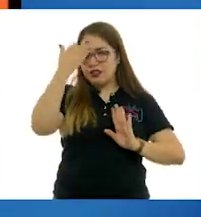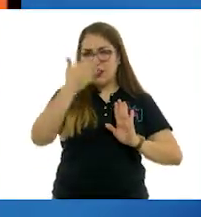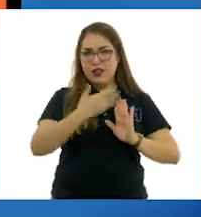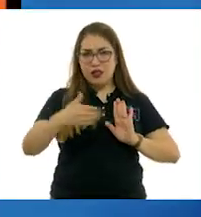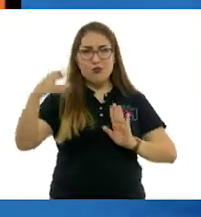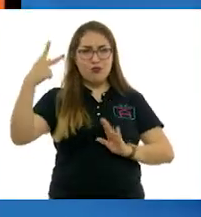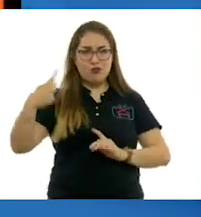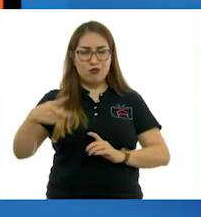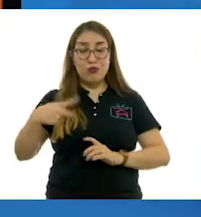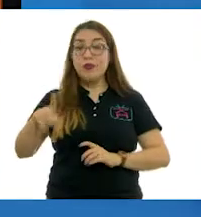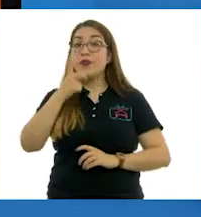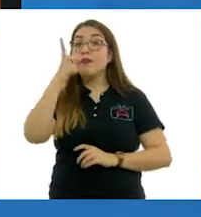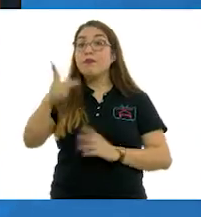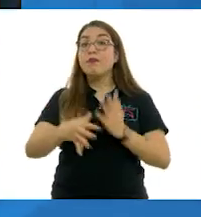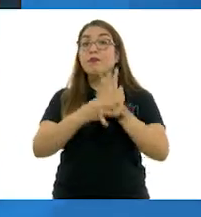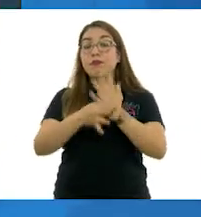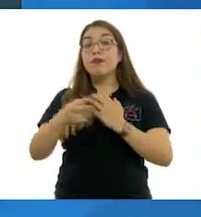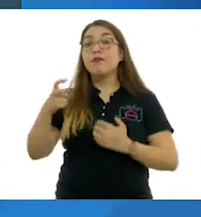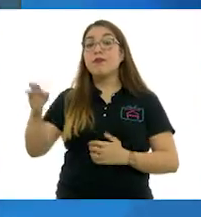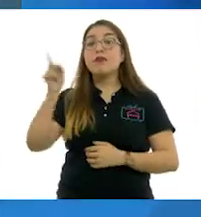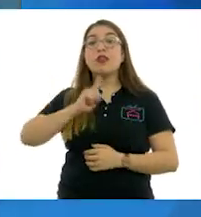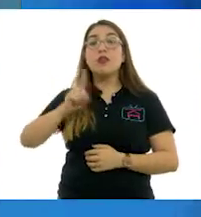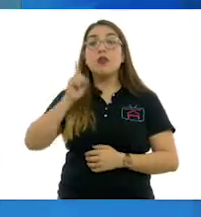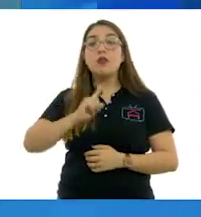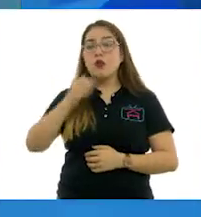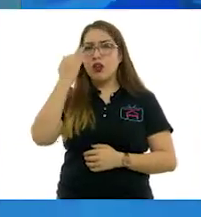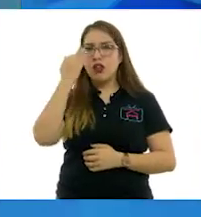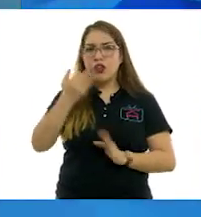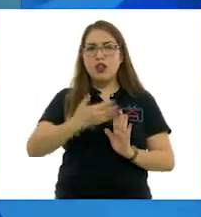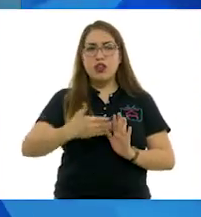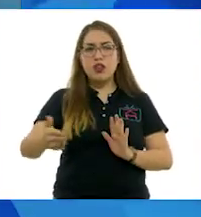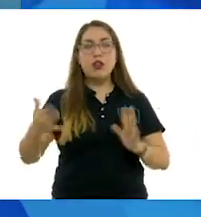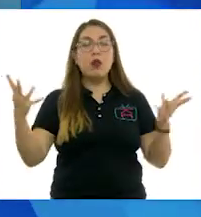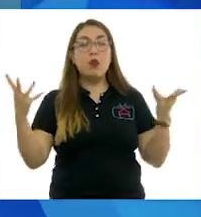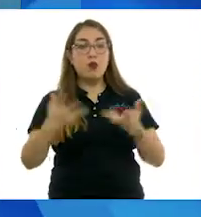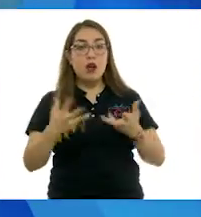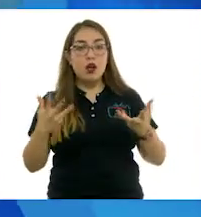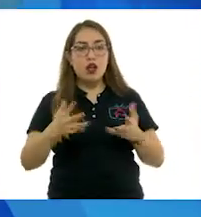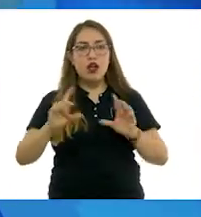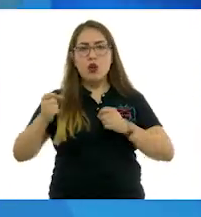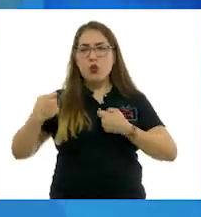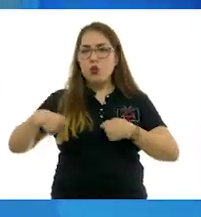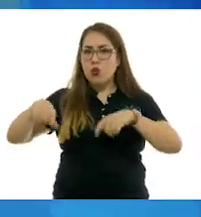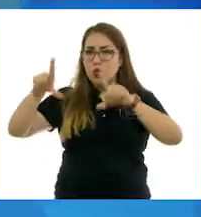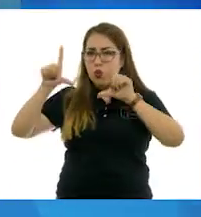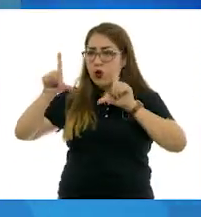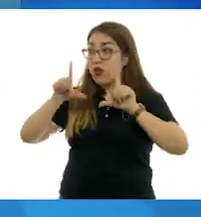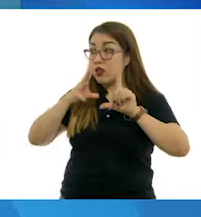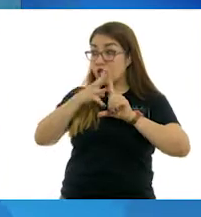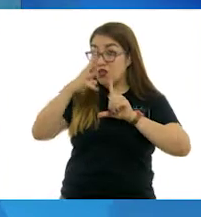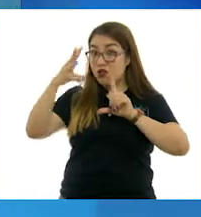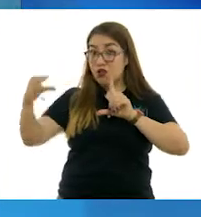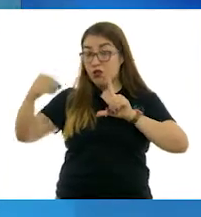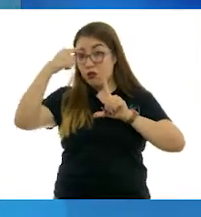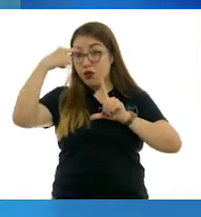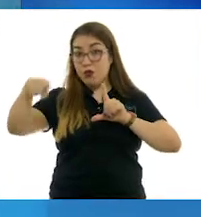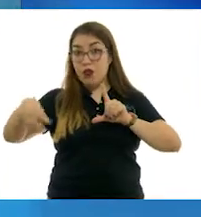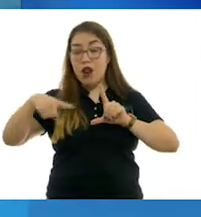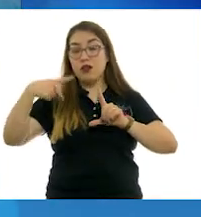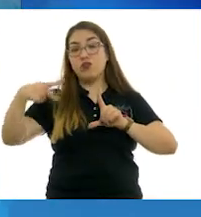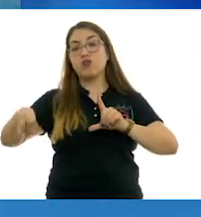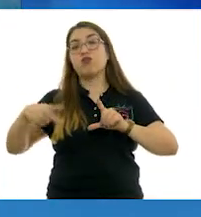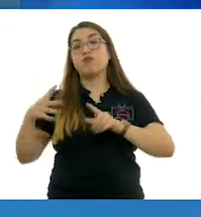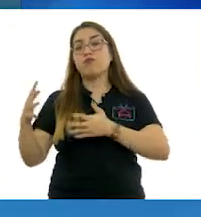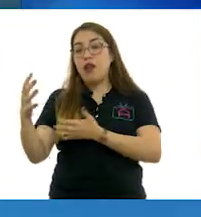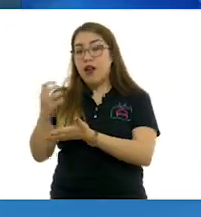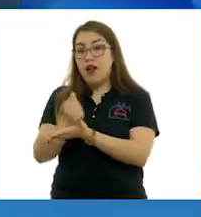Dicen que Remedios Varo falsificó durante un tiempo algunos cuadros de Giorgio Di Chiraco para ganarse la vida. Fue de